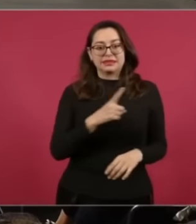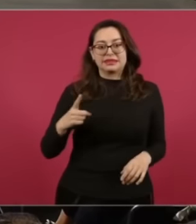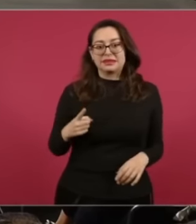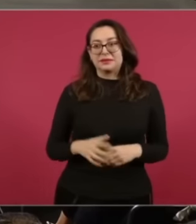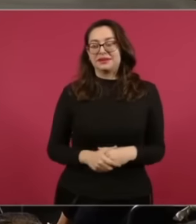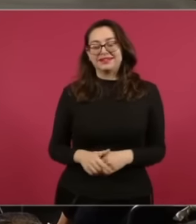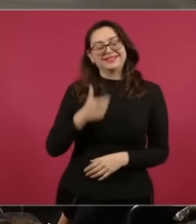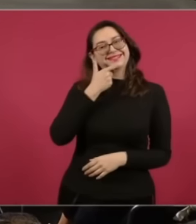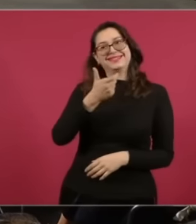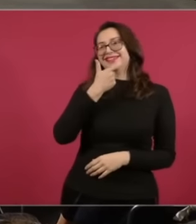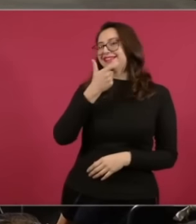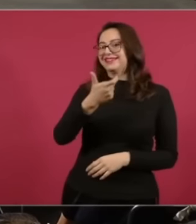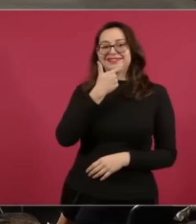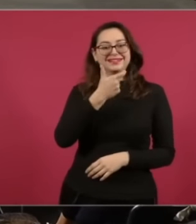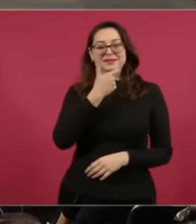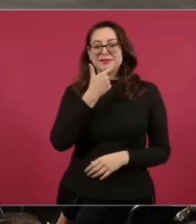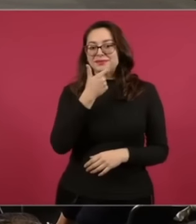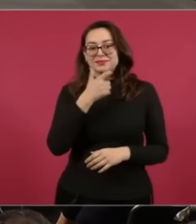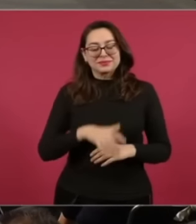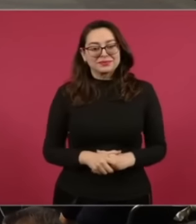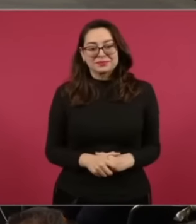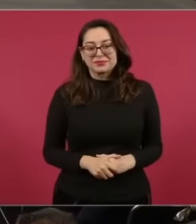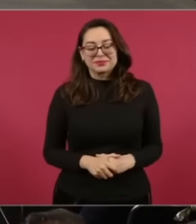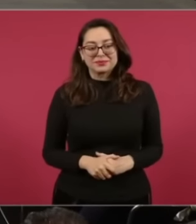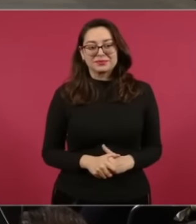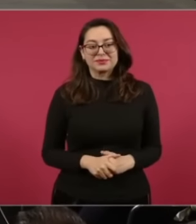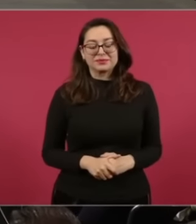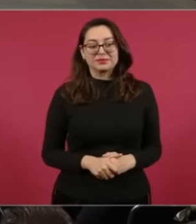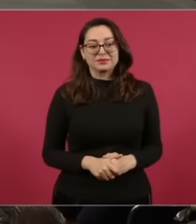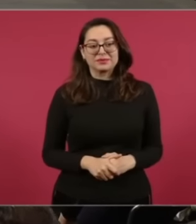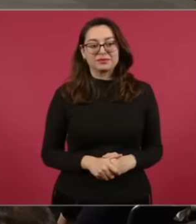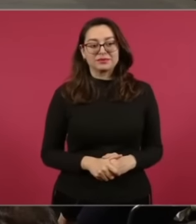Este 20%